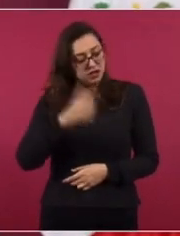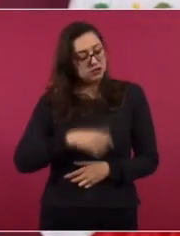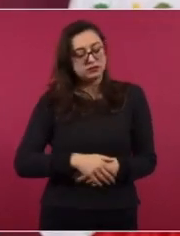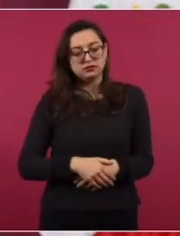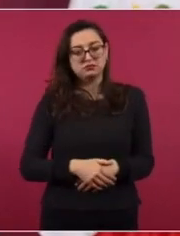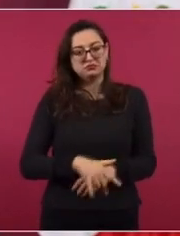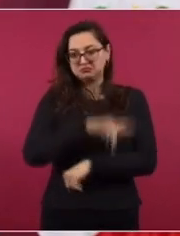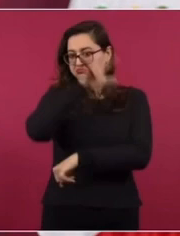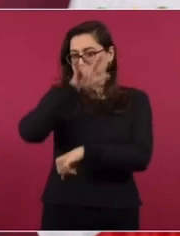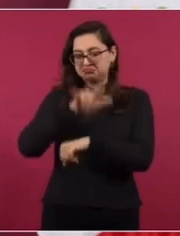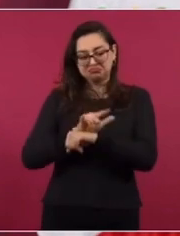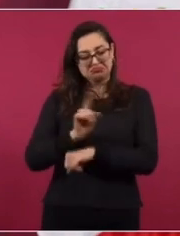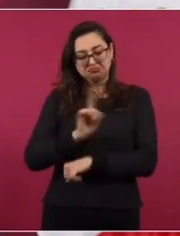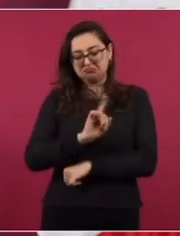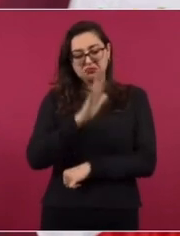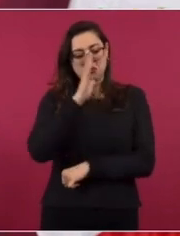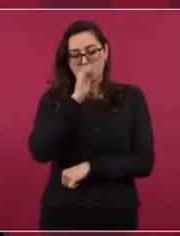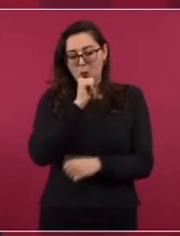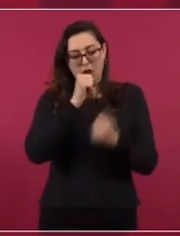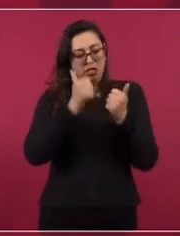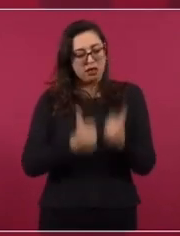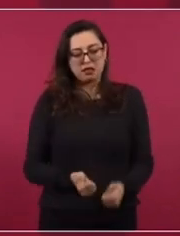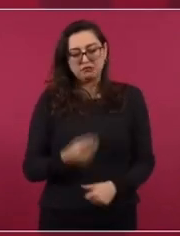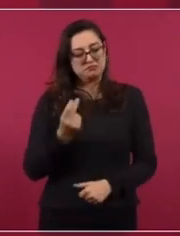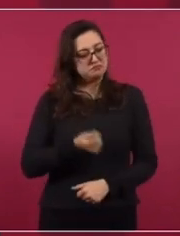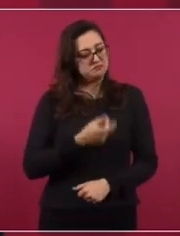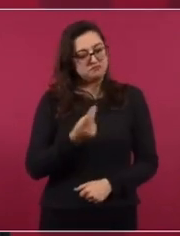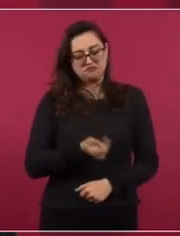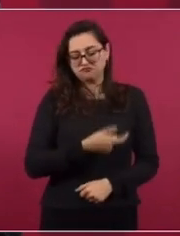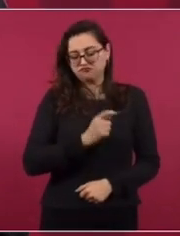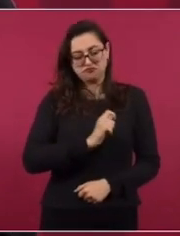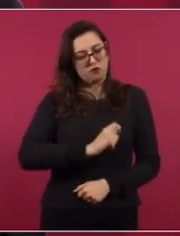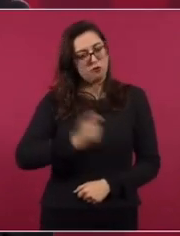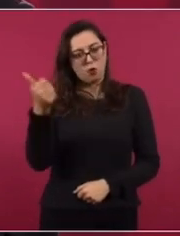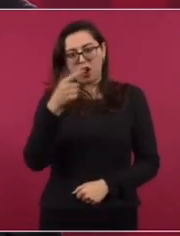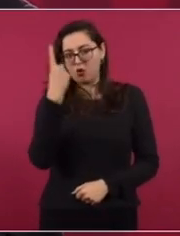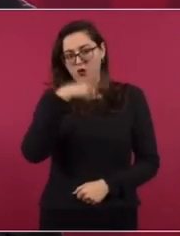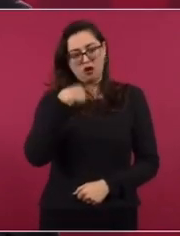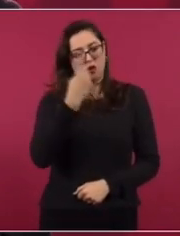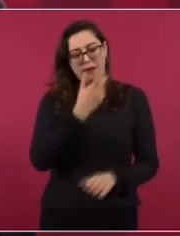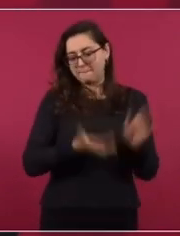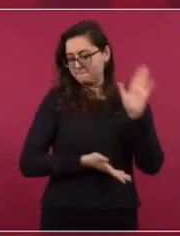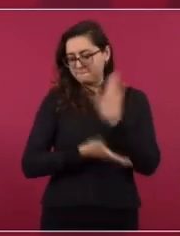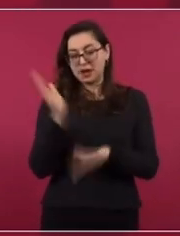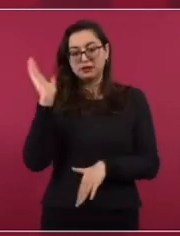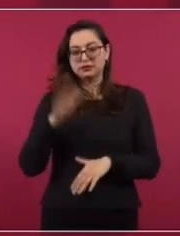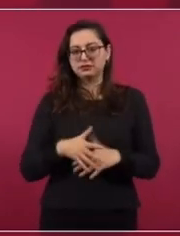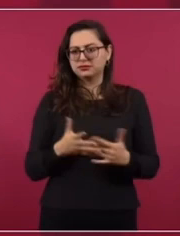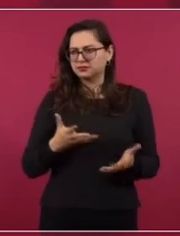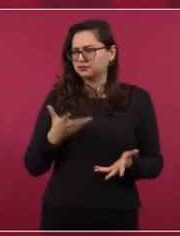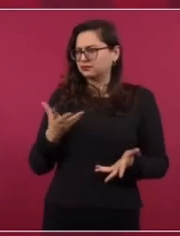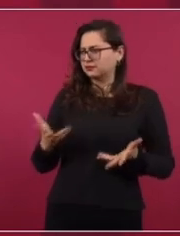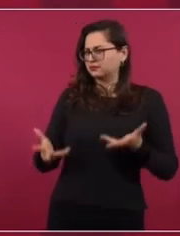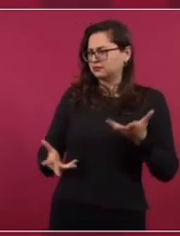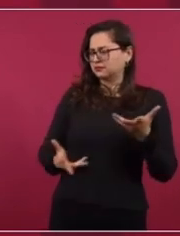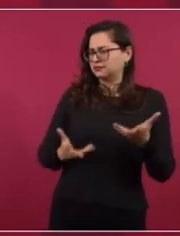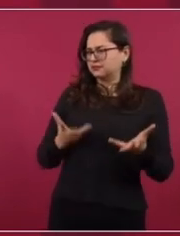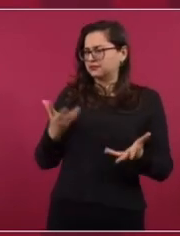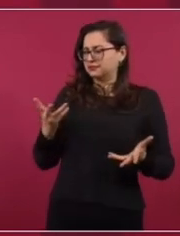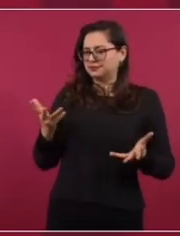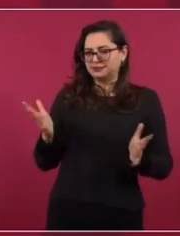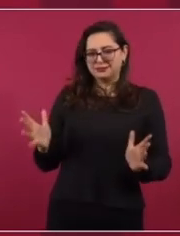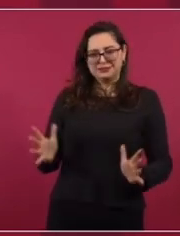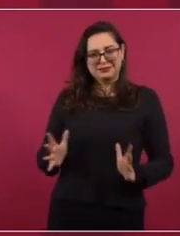salgan del Perú. Y son de esas cosas que suceden